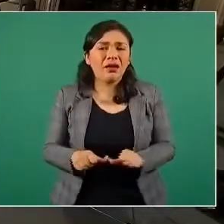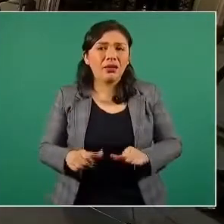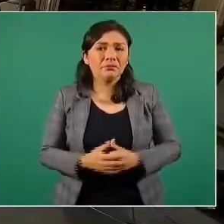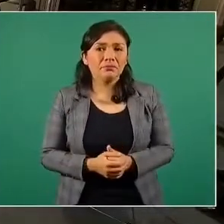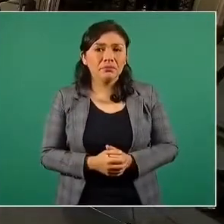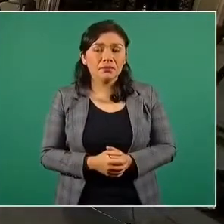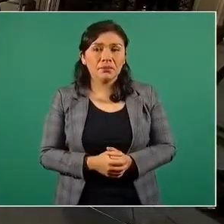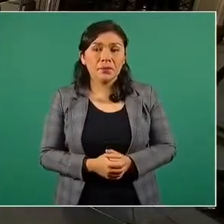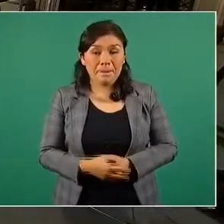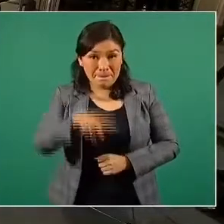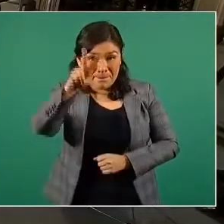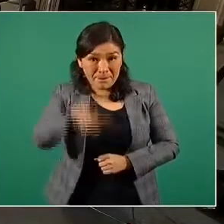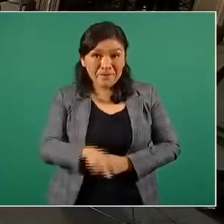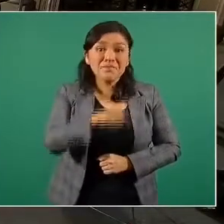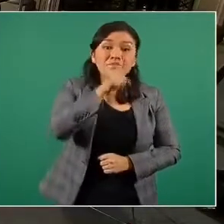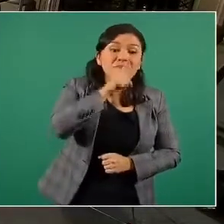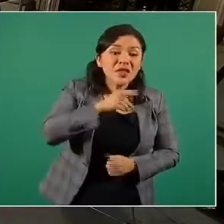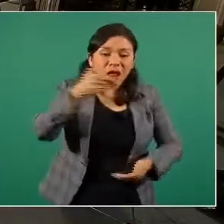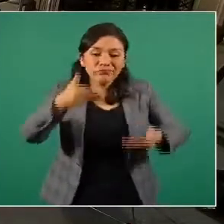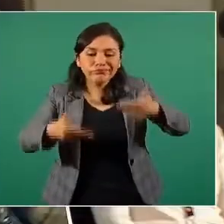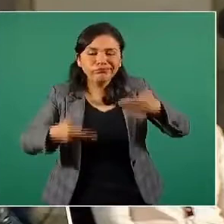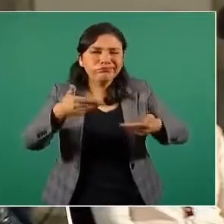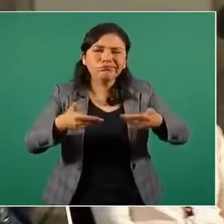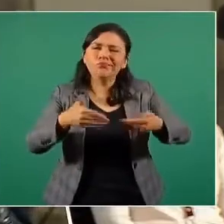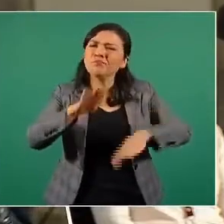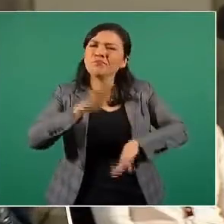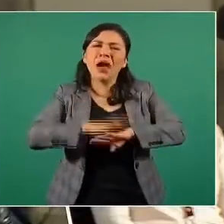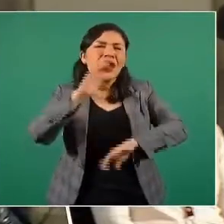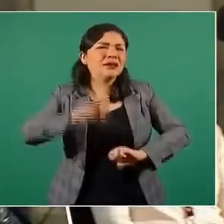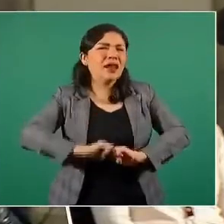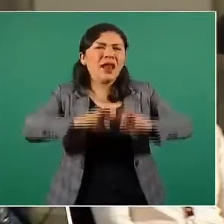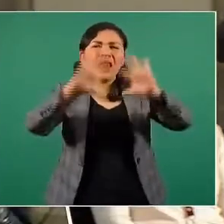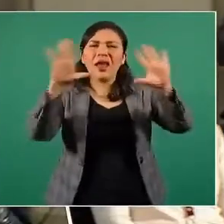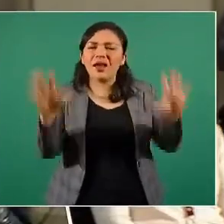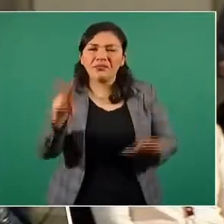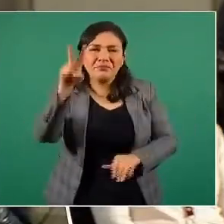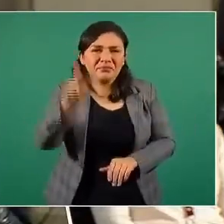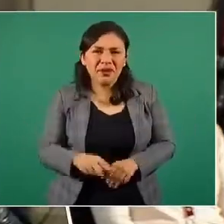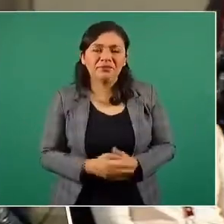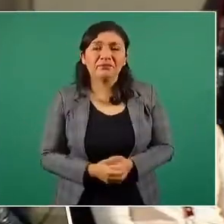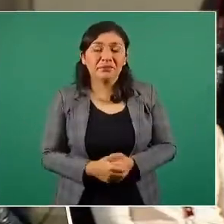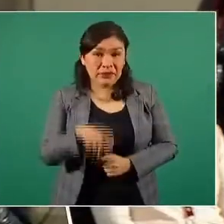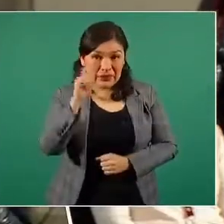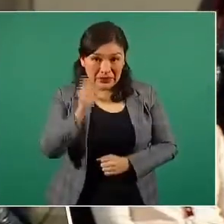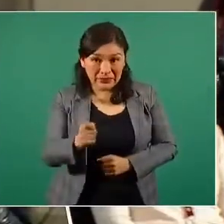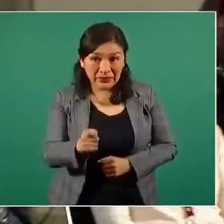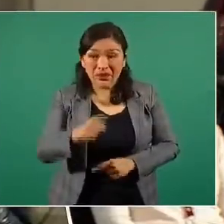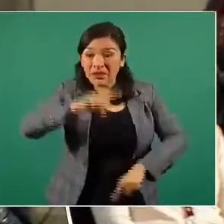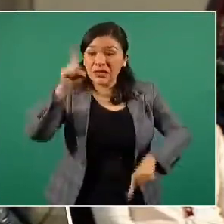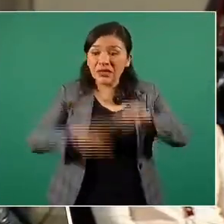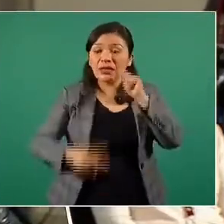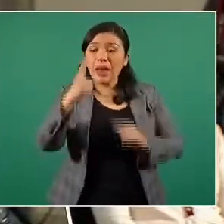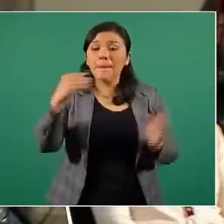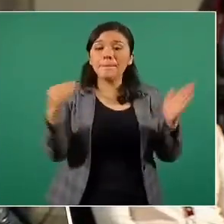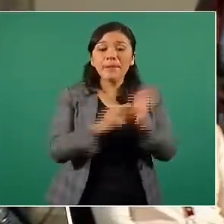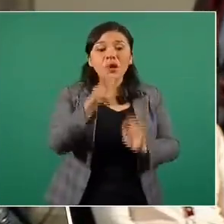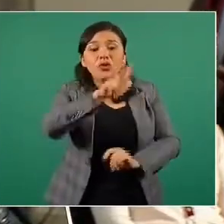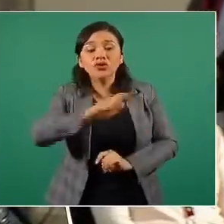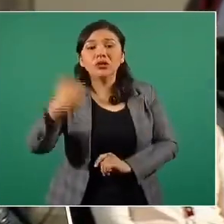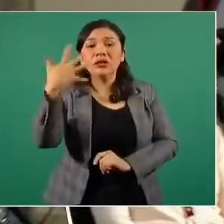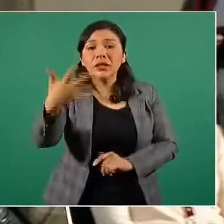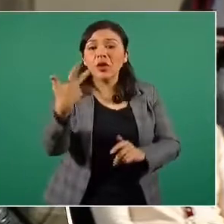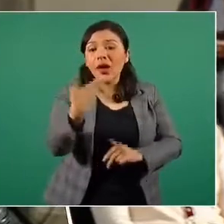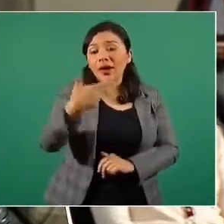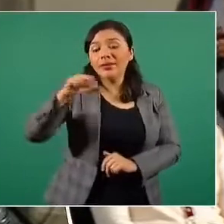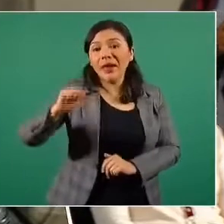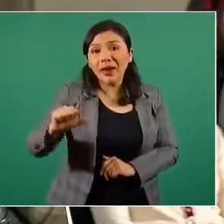el punto de la verdad y la mentira es muy clara. ¿Se va a segregar mil ochocientas cinco hectáreas